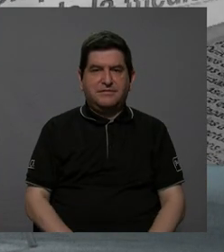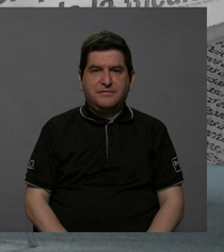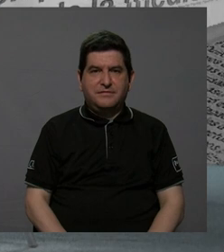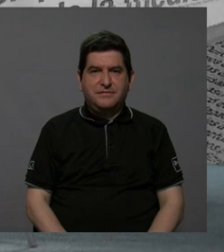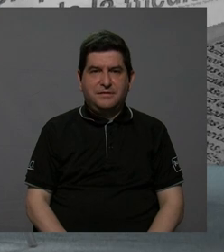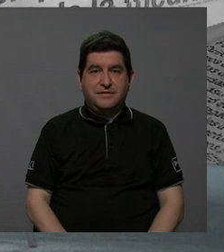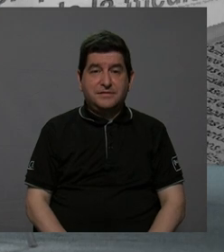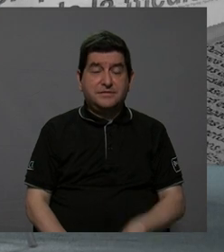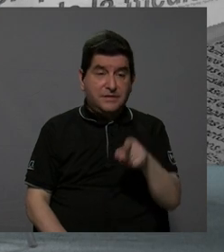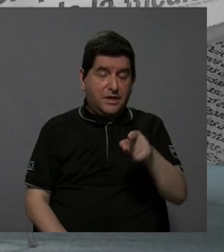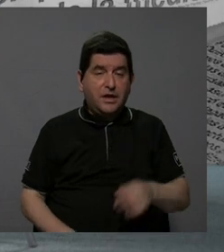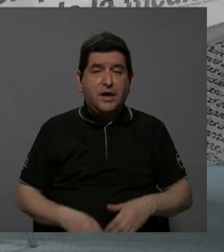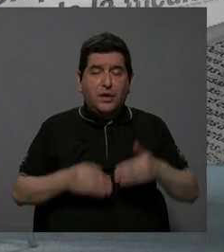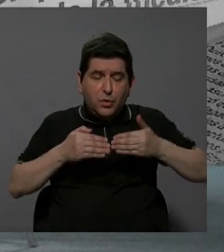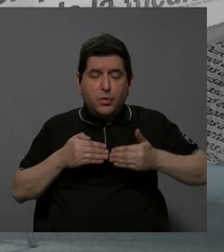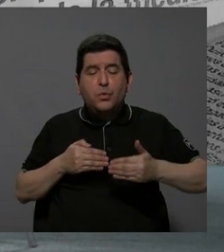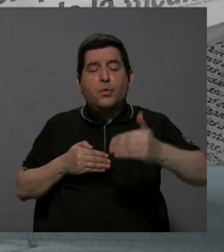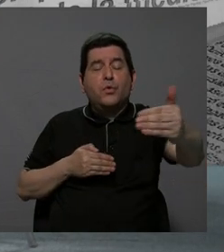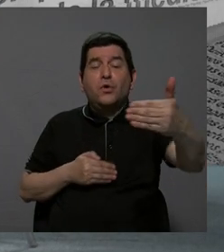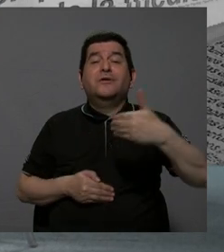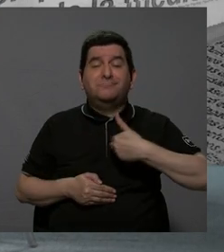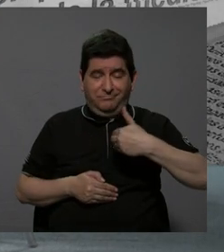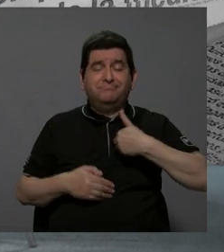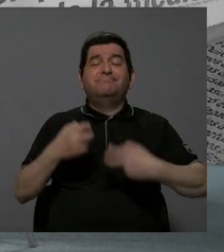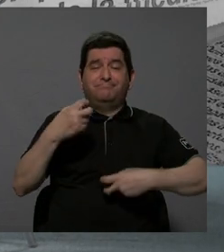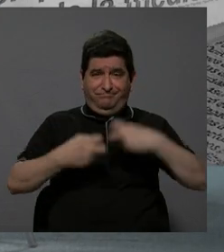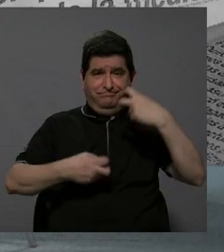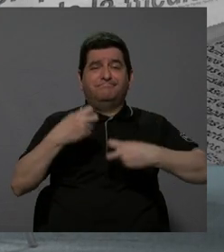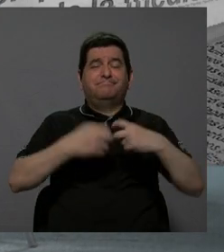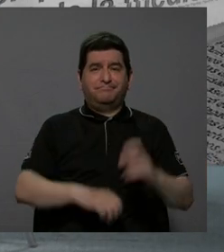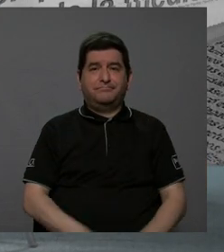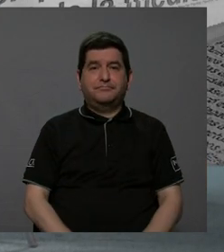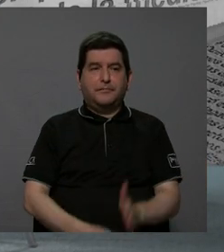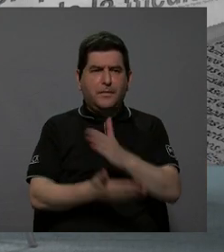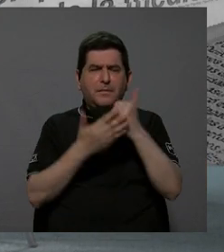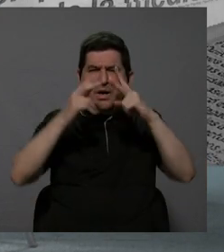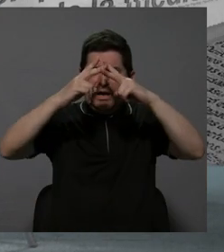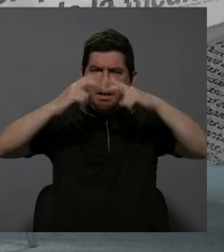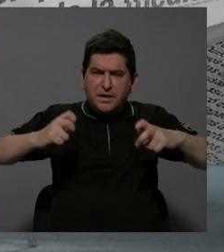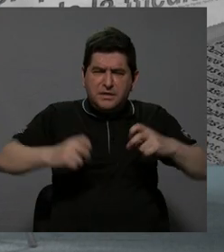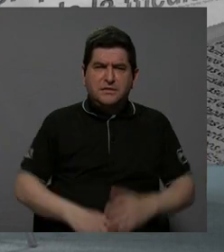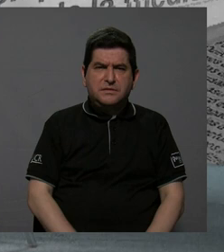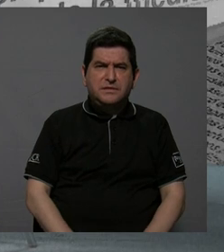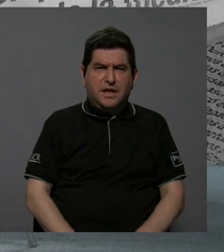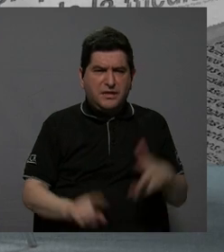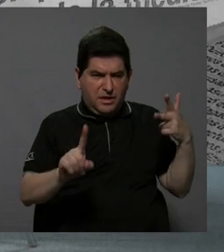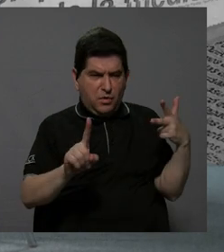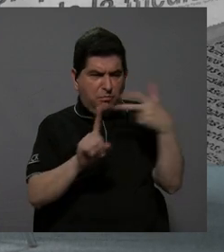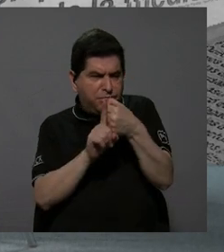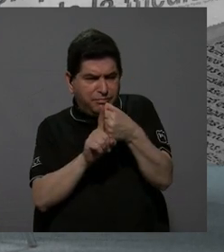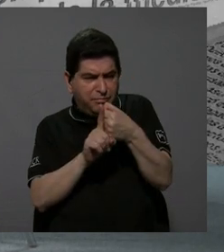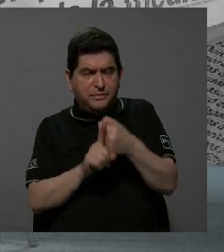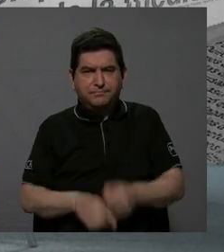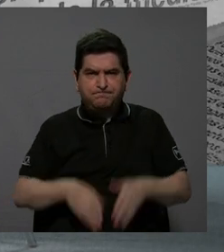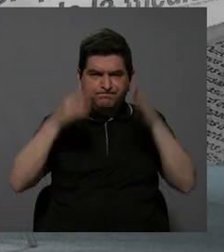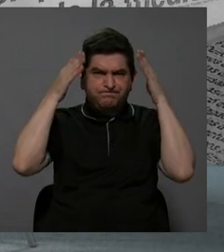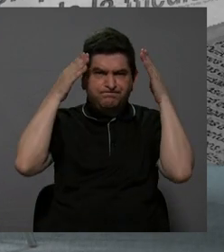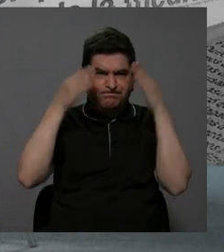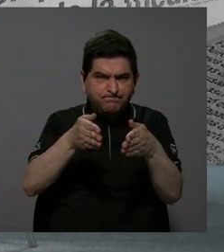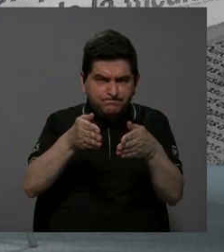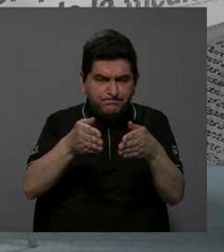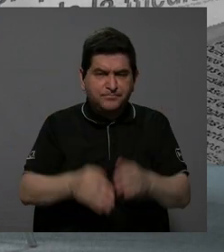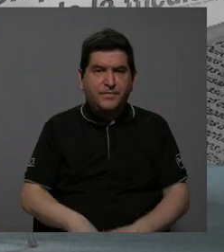toda su extensión tiene muchos de estos problemas. Entonces, parte del análisis de accidentes que hacemos es concentrarnos específicamente